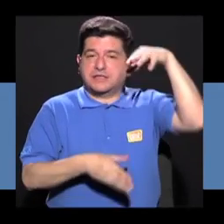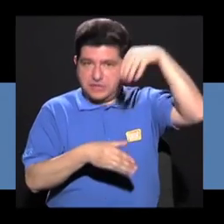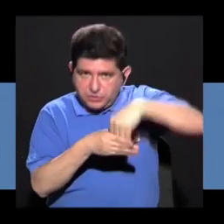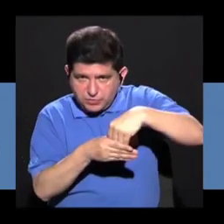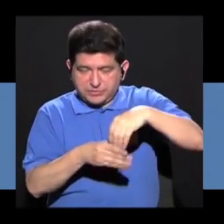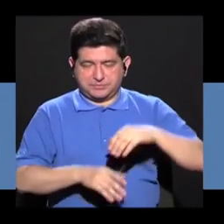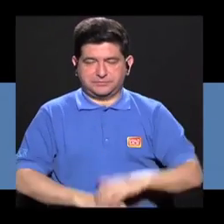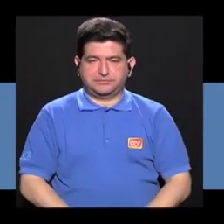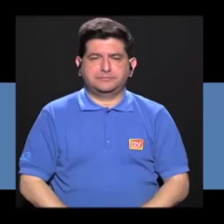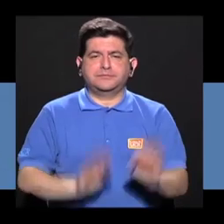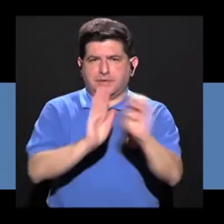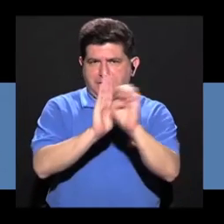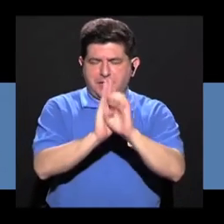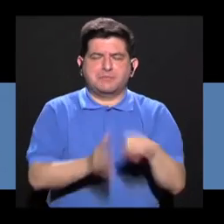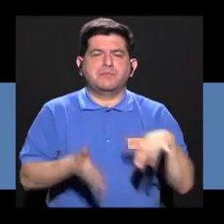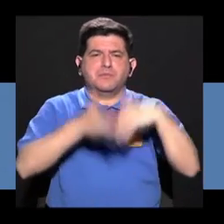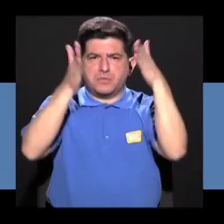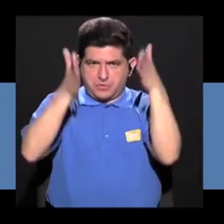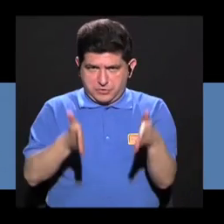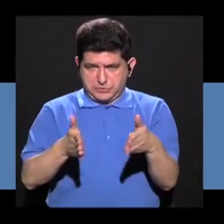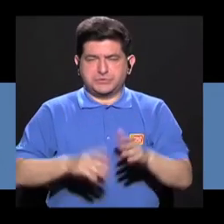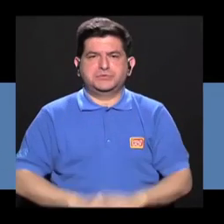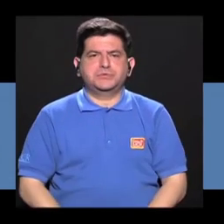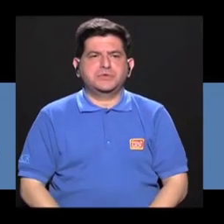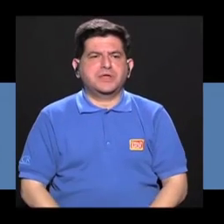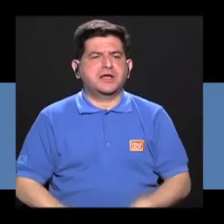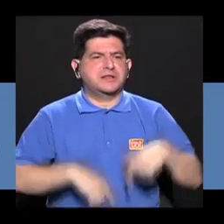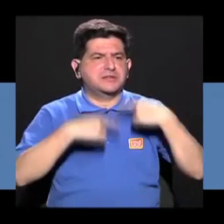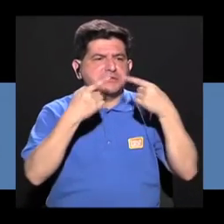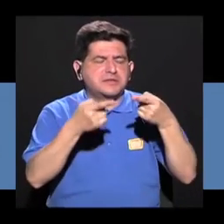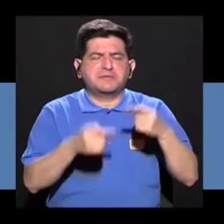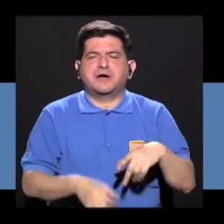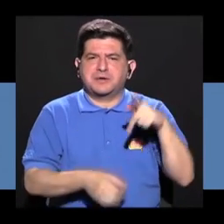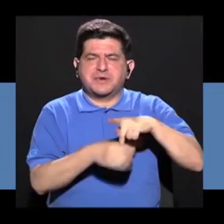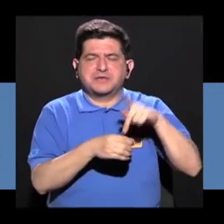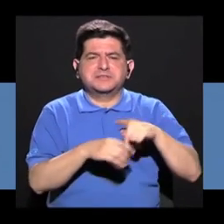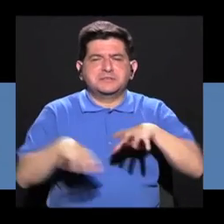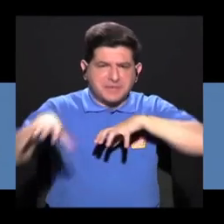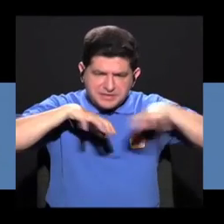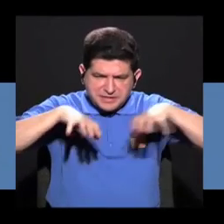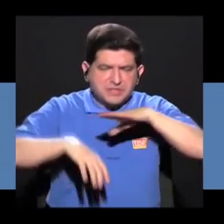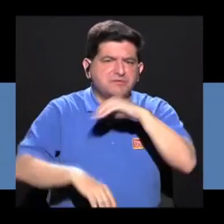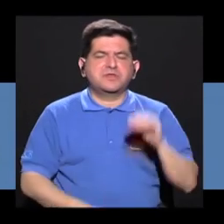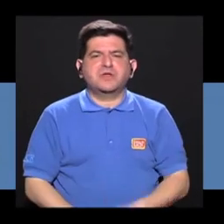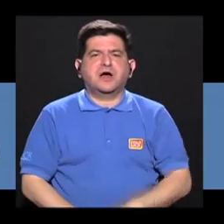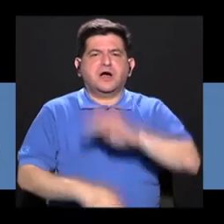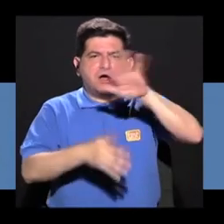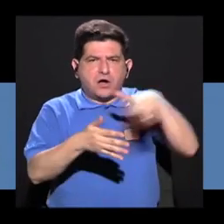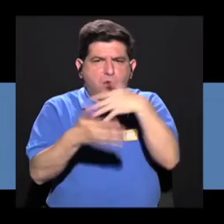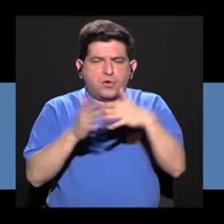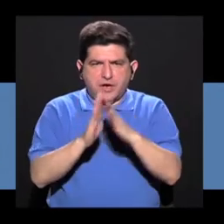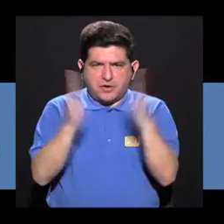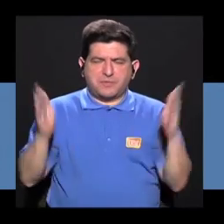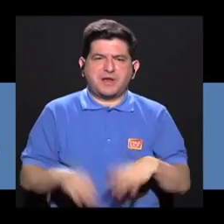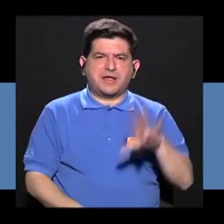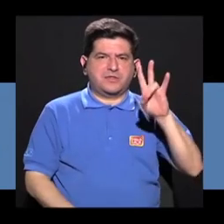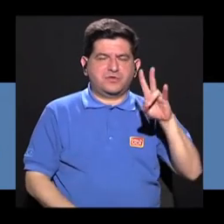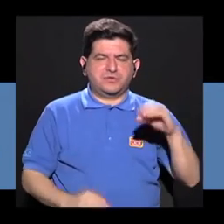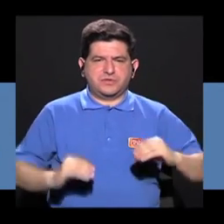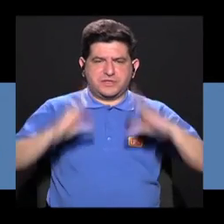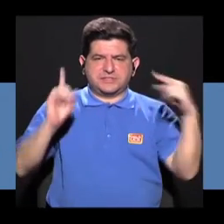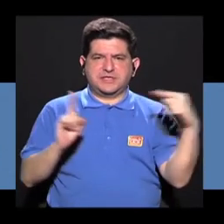contemplar ese horario de estudio. Por ejemplo, si el estudiante va a algún club o, por ejemplo, si tiene un horario